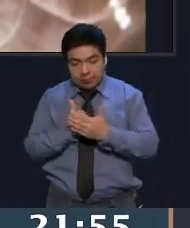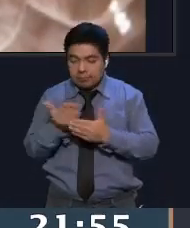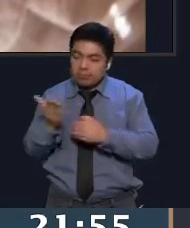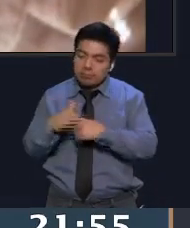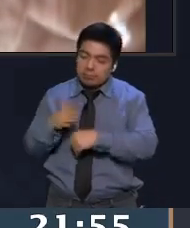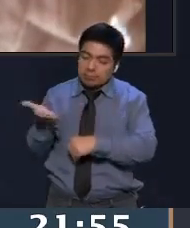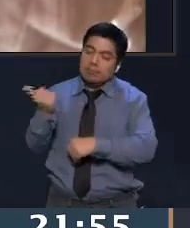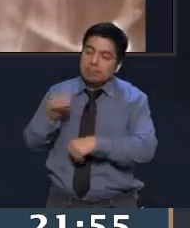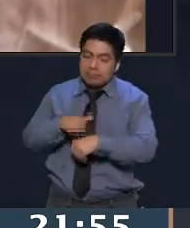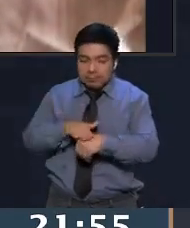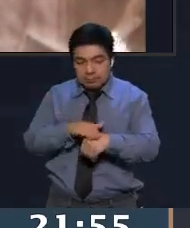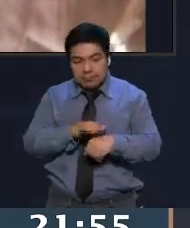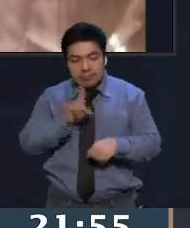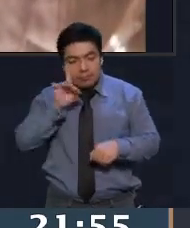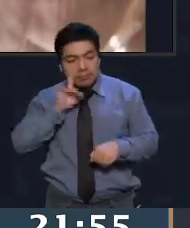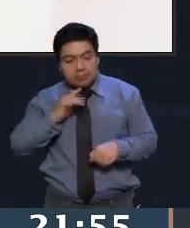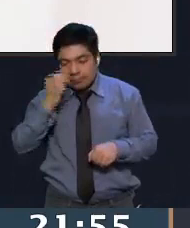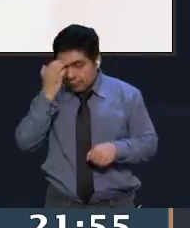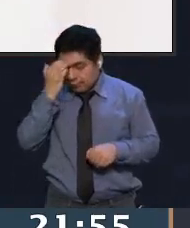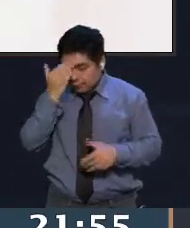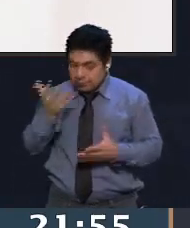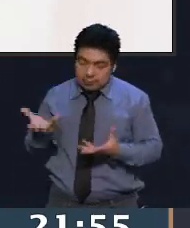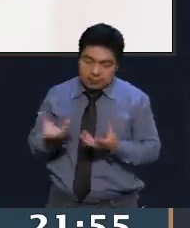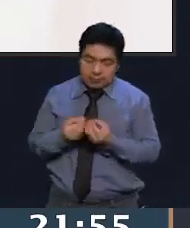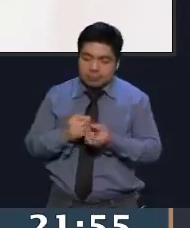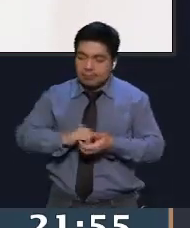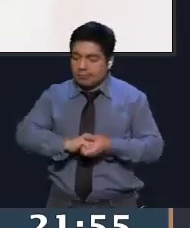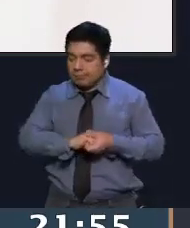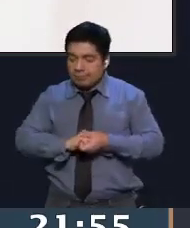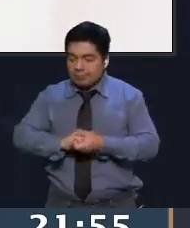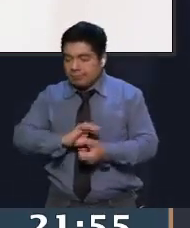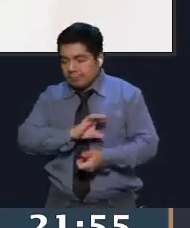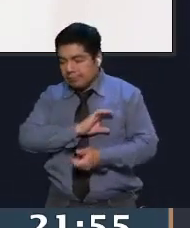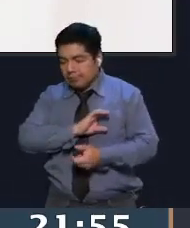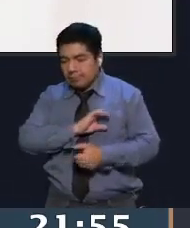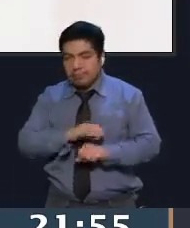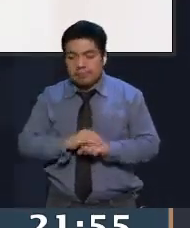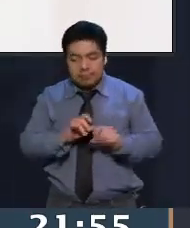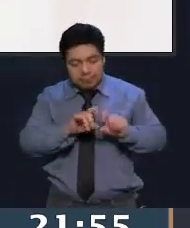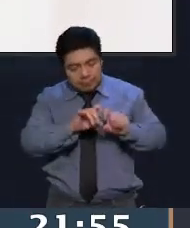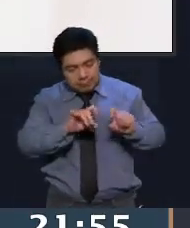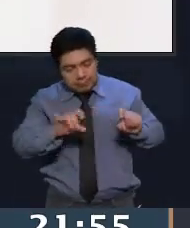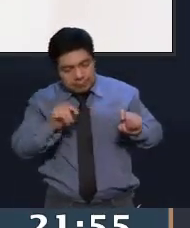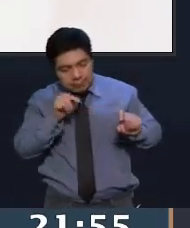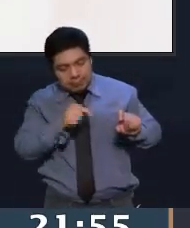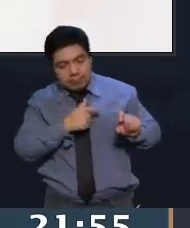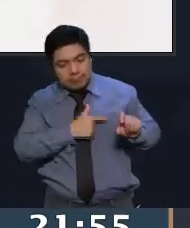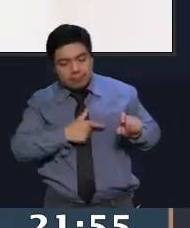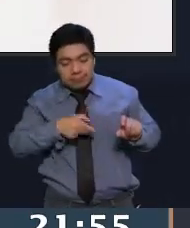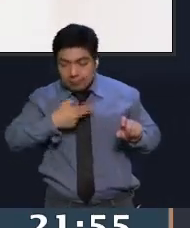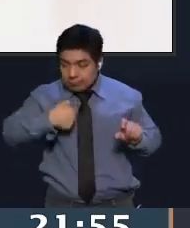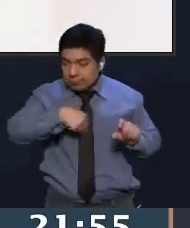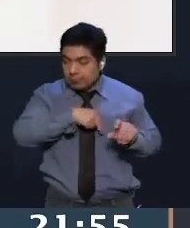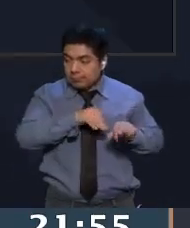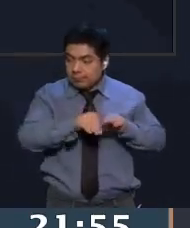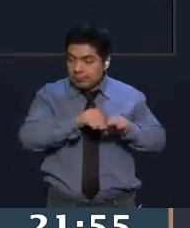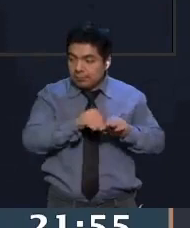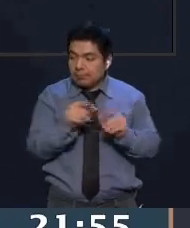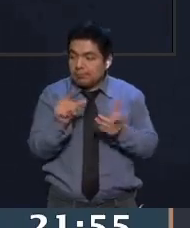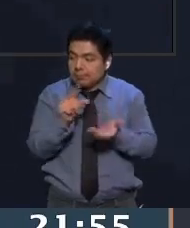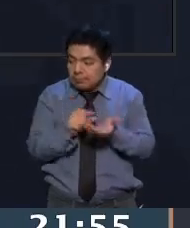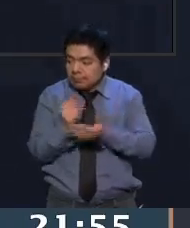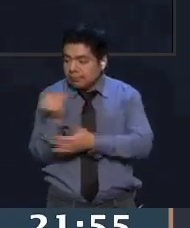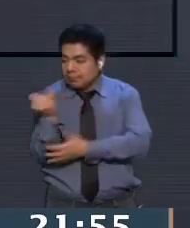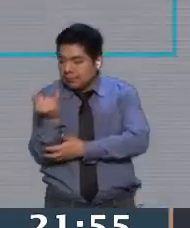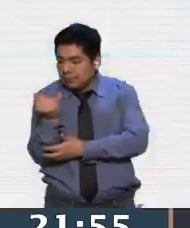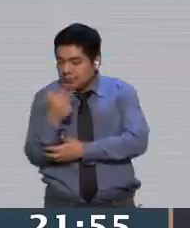mujeres, con todo el conocimiento y cariño que es posible en este proyecto. Y esta frase me encanta. Nuestro trabajo ofrece pequeños jardines con